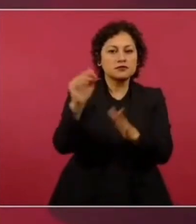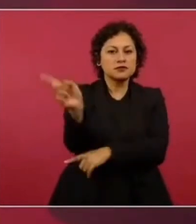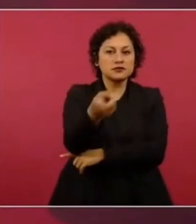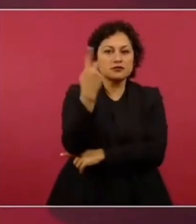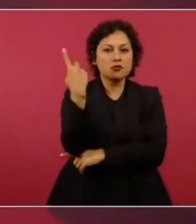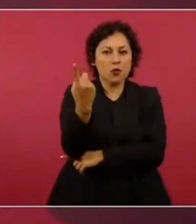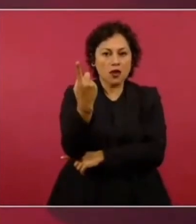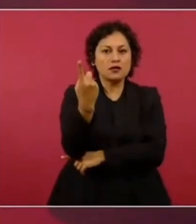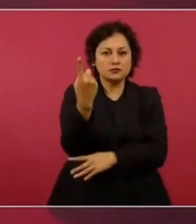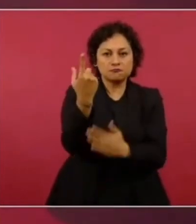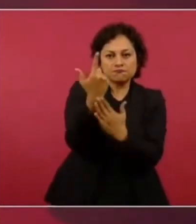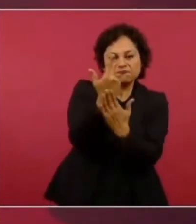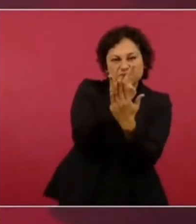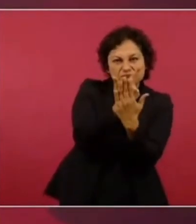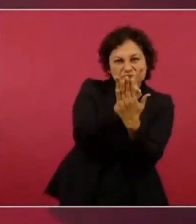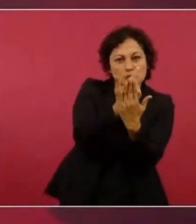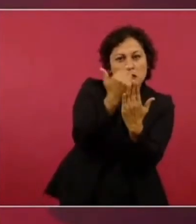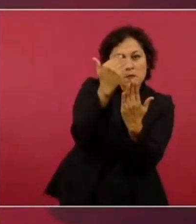de fortuna.